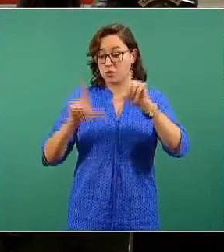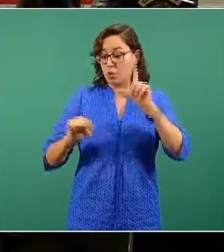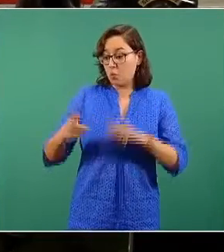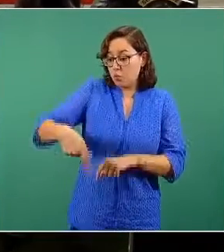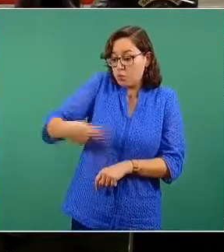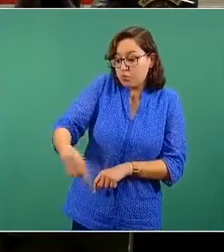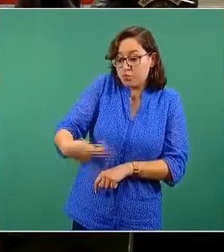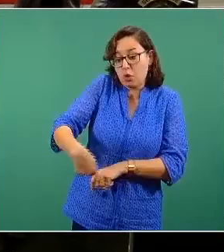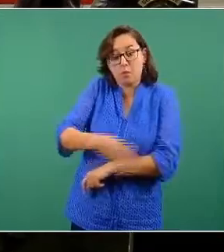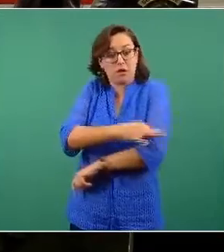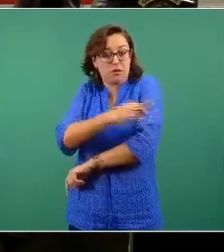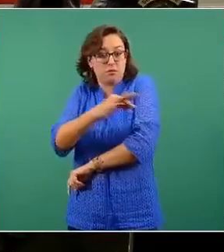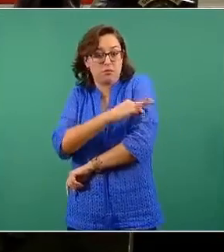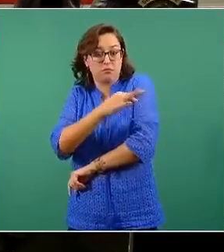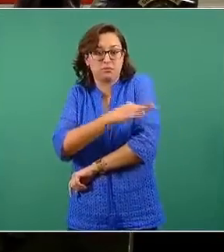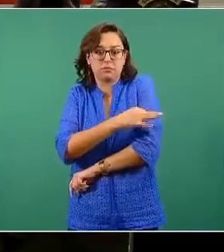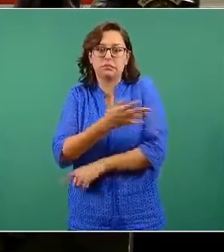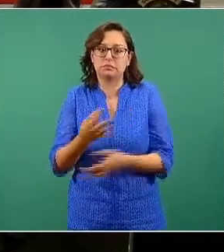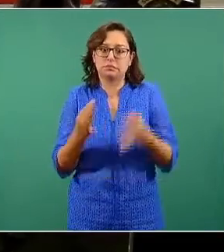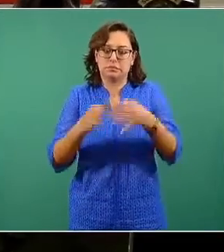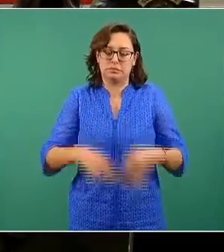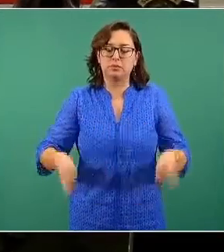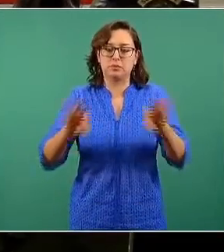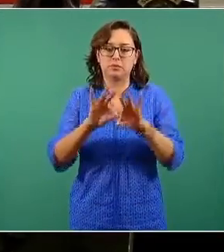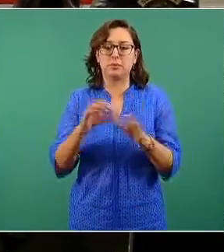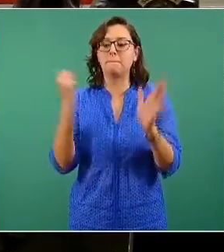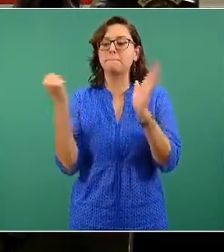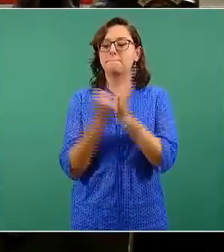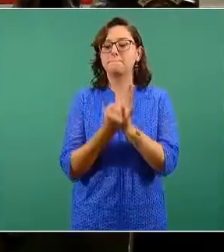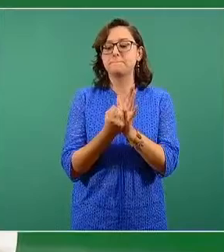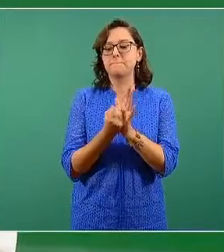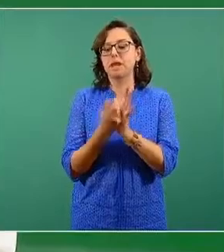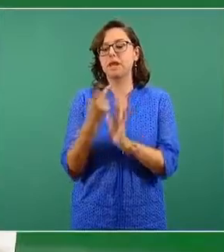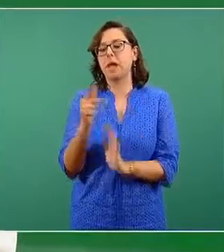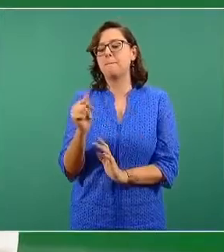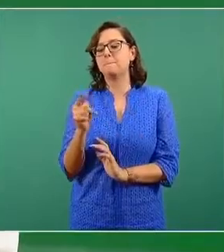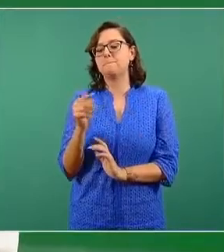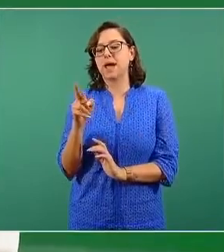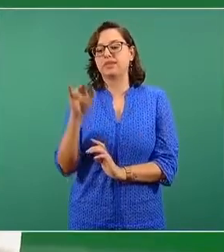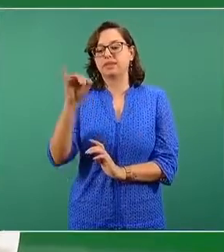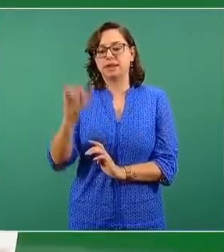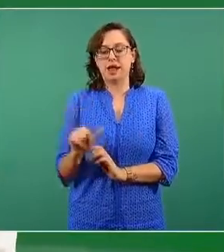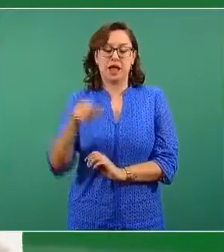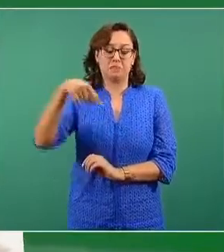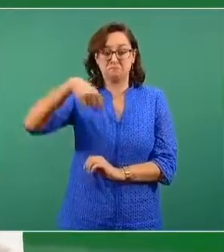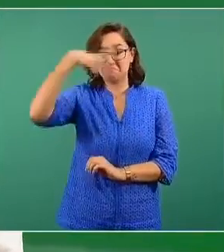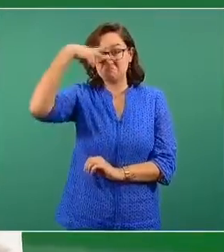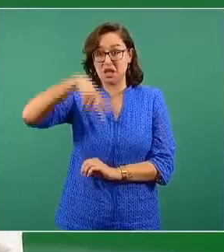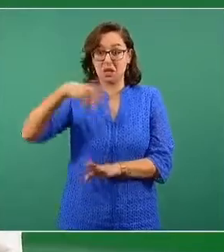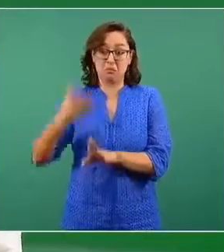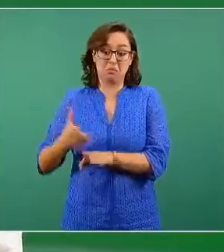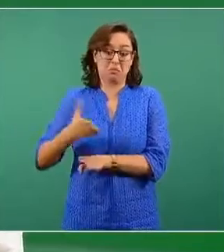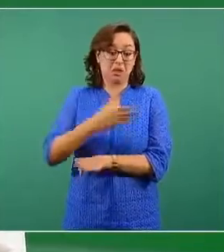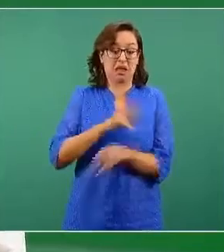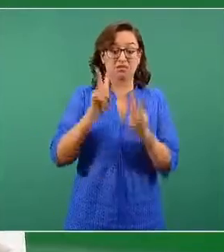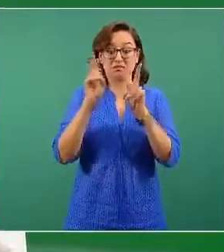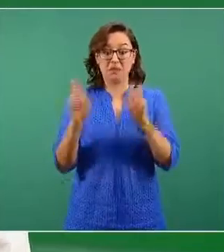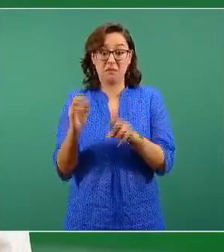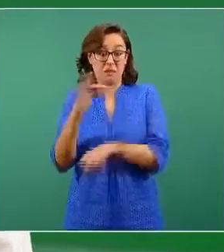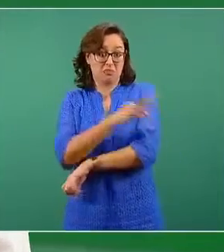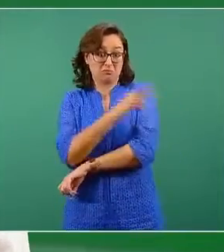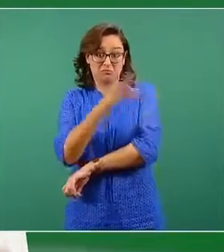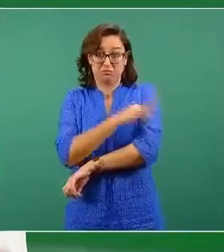no tenemos, no habíamos tenido lo que a veces se conoce como soberanía científico-tecnológica en el campo de las vacunas,